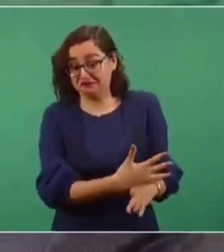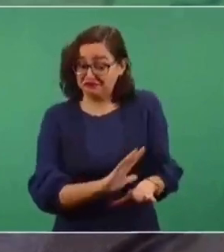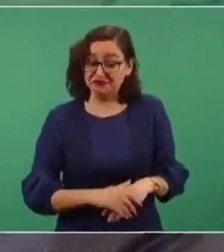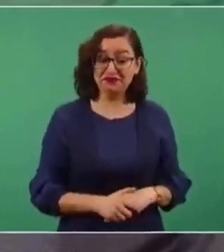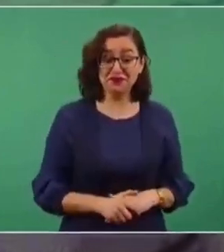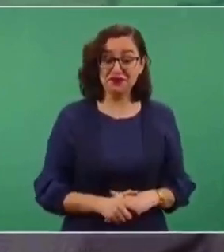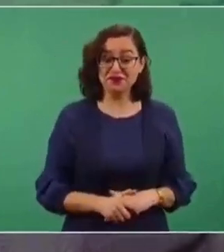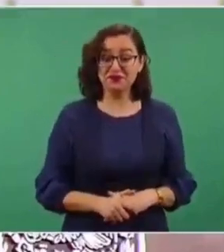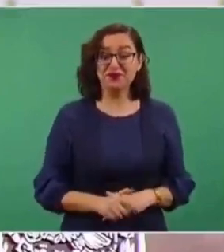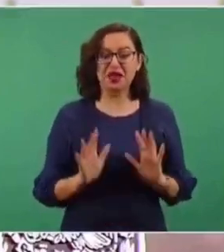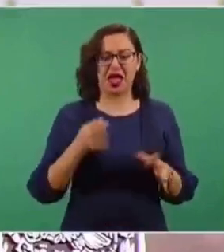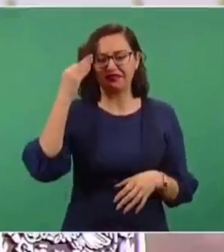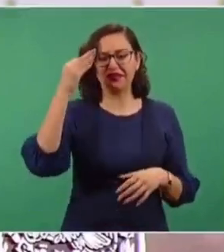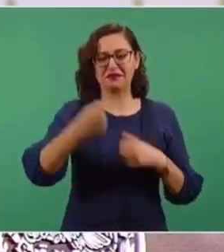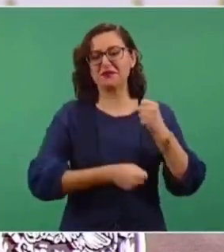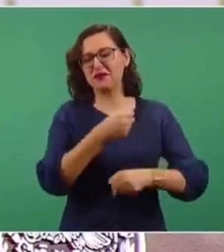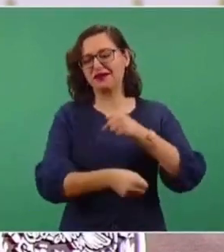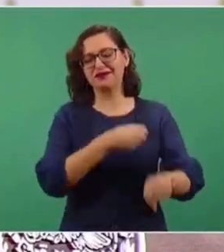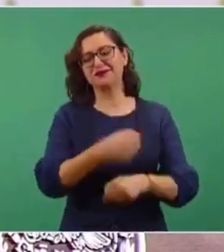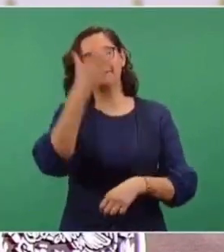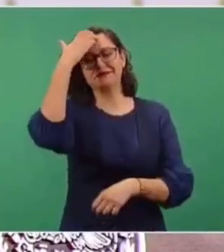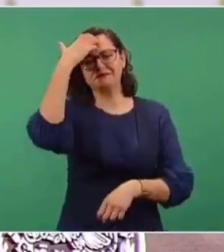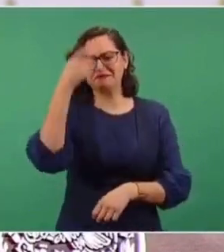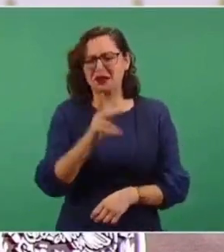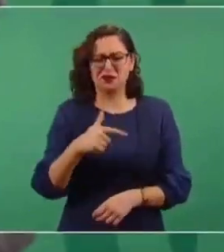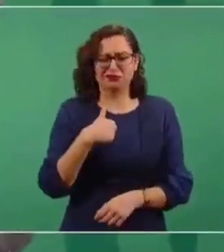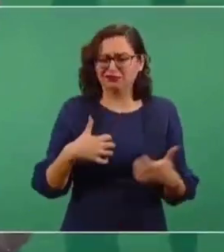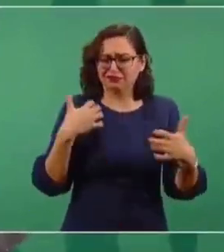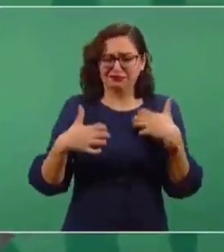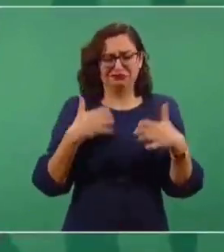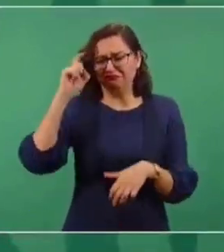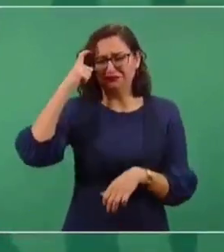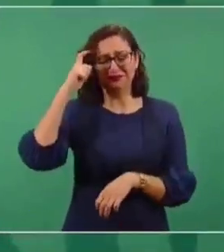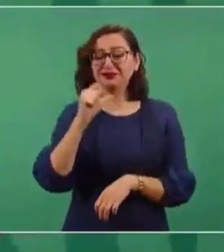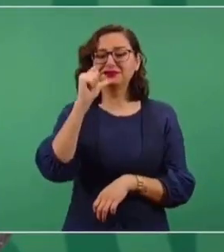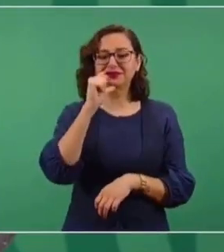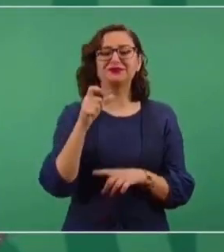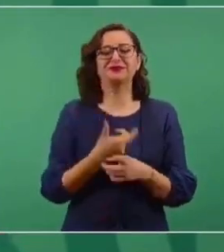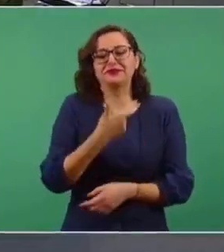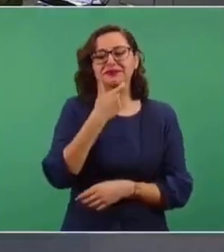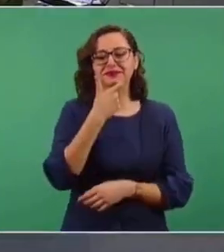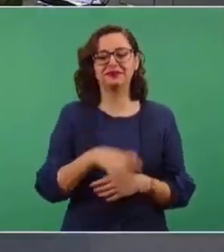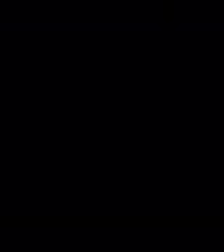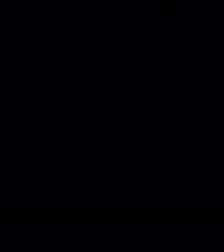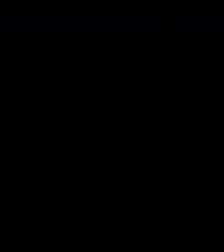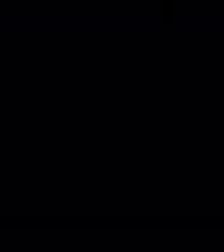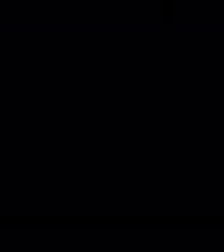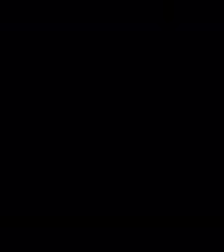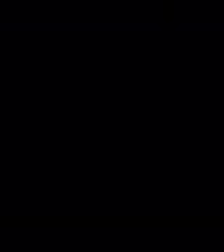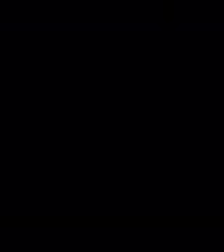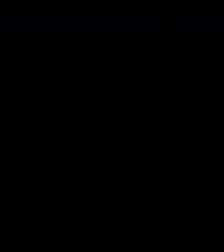Entonces, llevamos tiempo en esto. Pero también no enojarse, no perder el sentido del humor. Gracias, presidente. Muchas gracias.